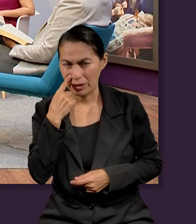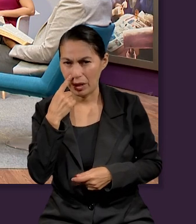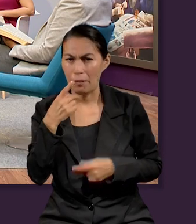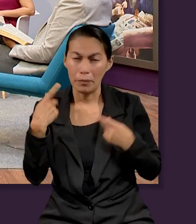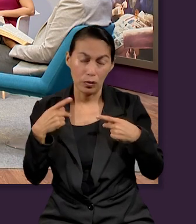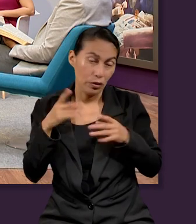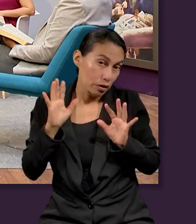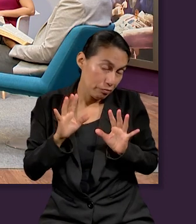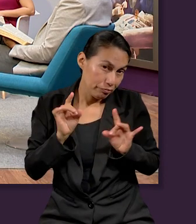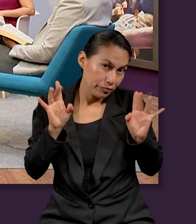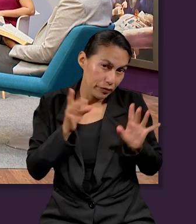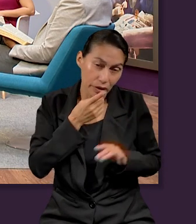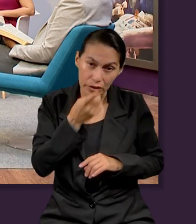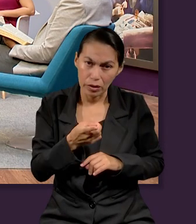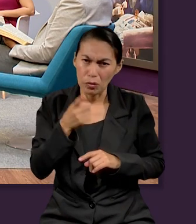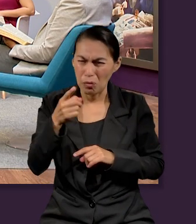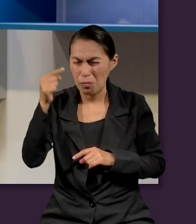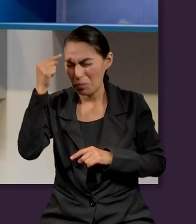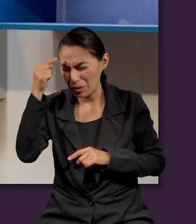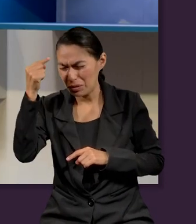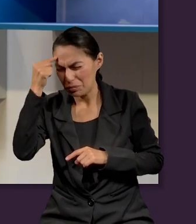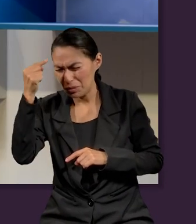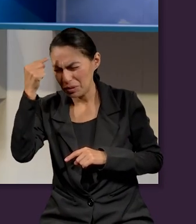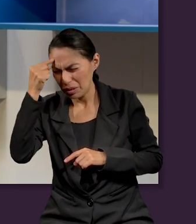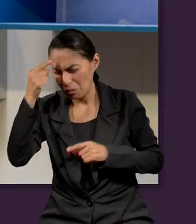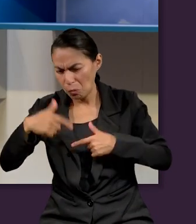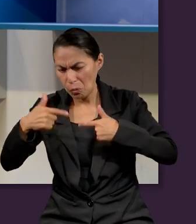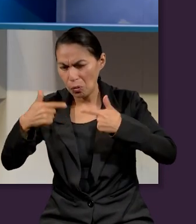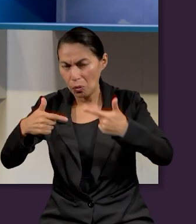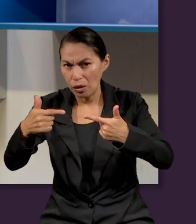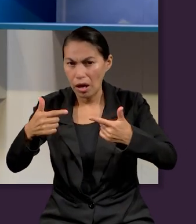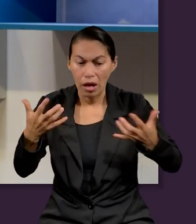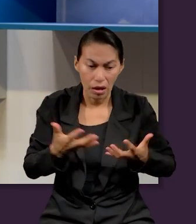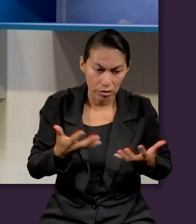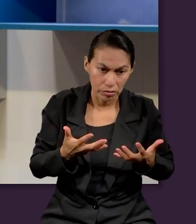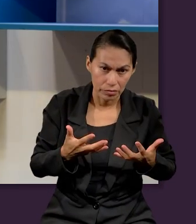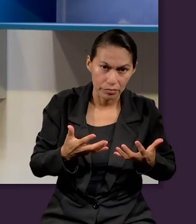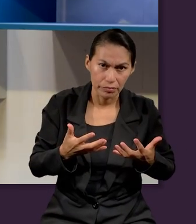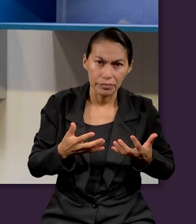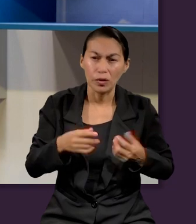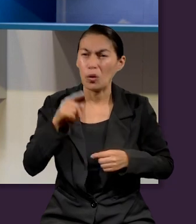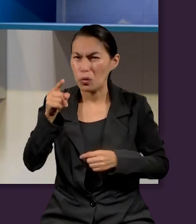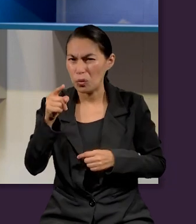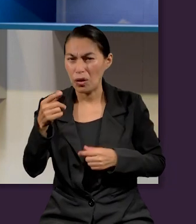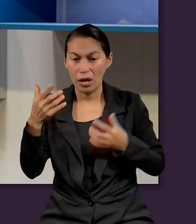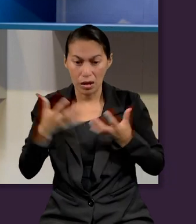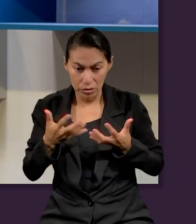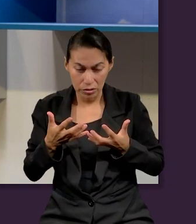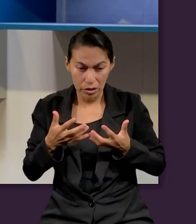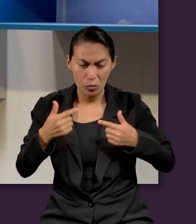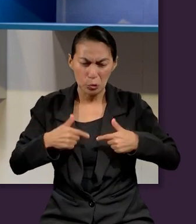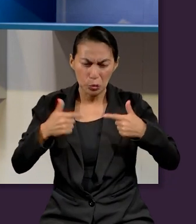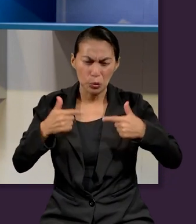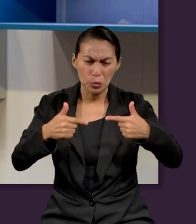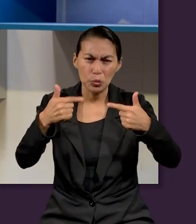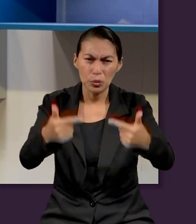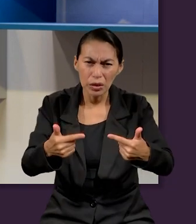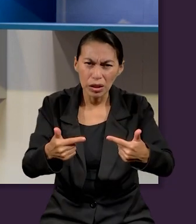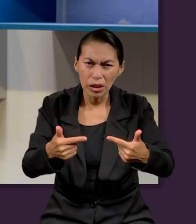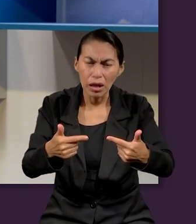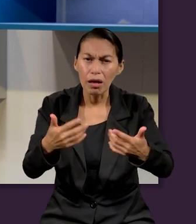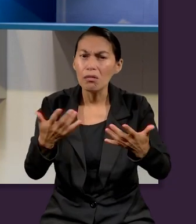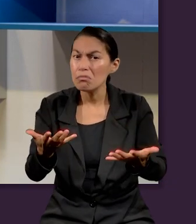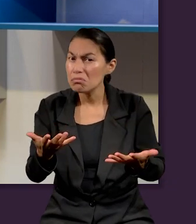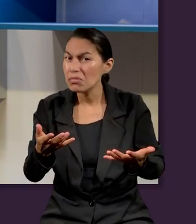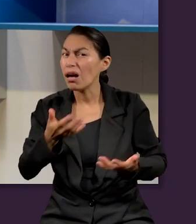Dicen por ahí, siembra un pensamiento, cosecharás una acción. Siembras la